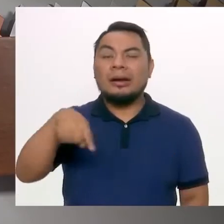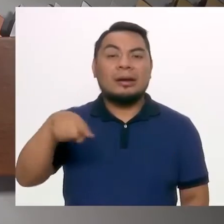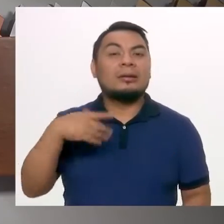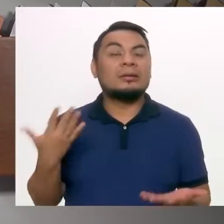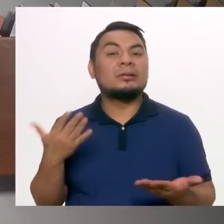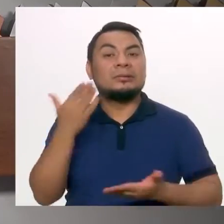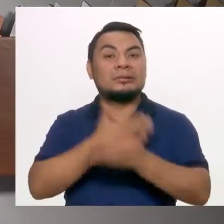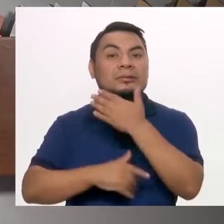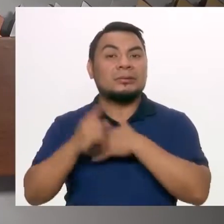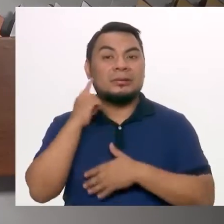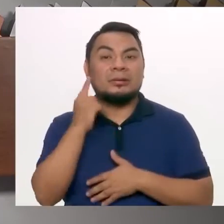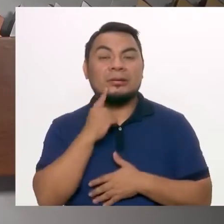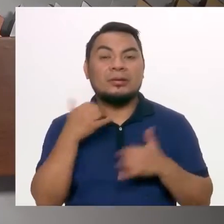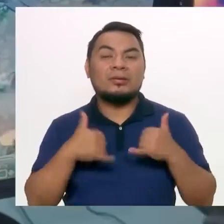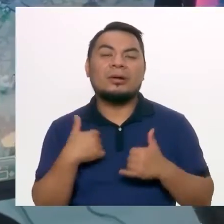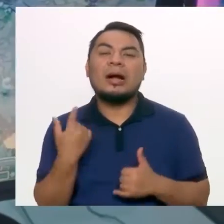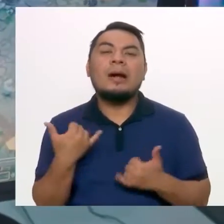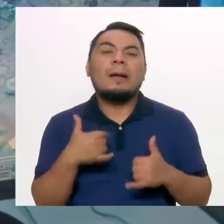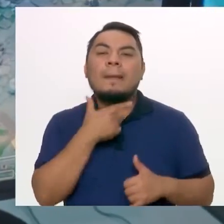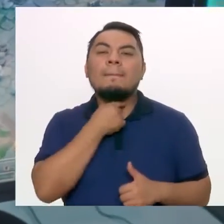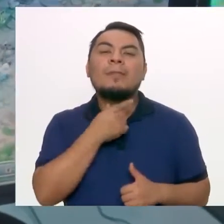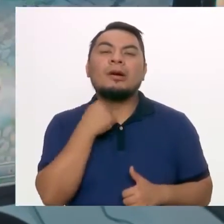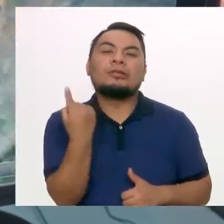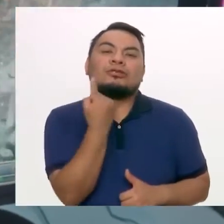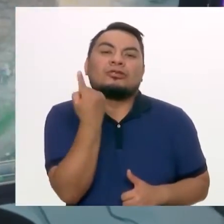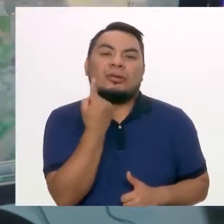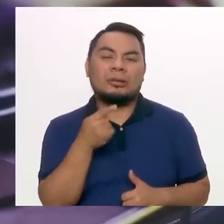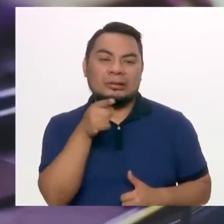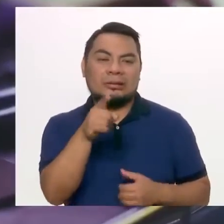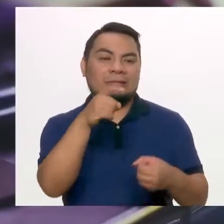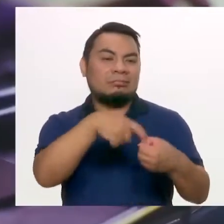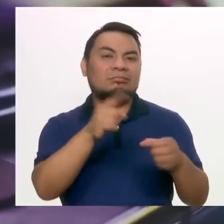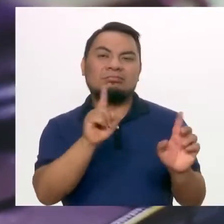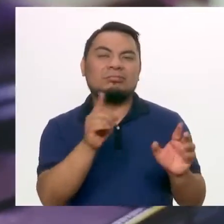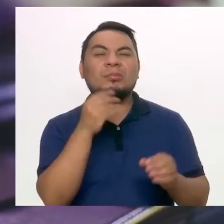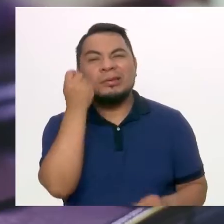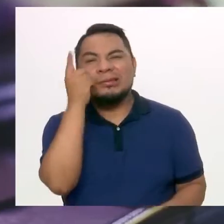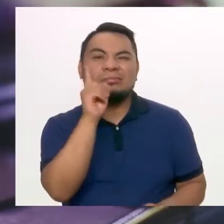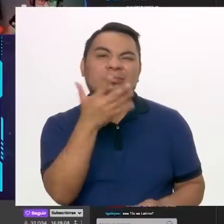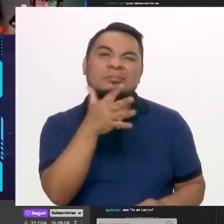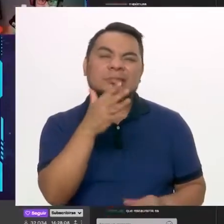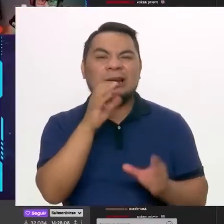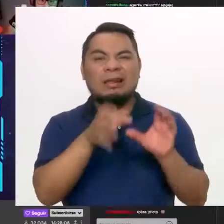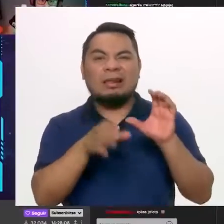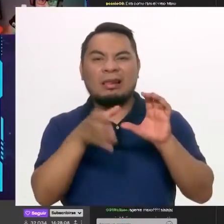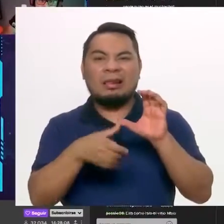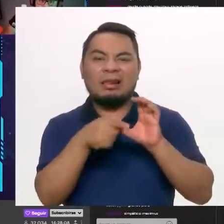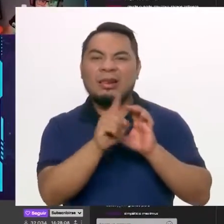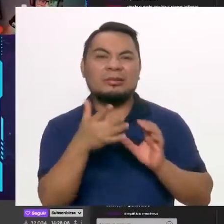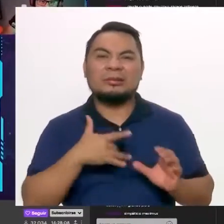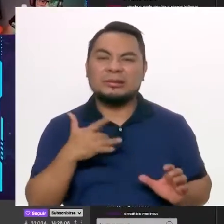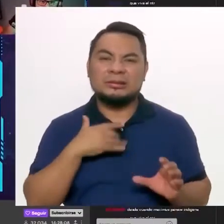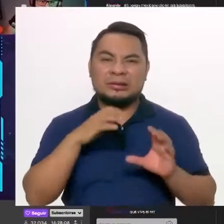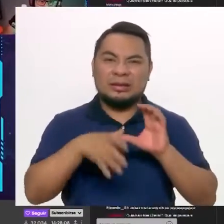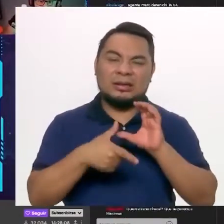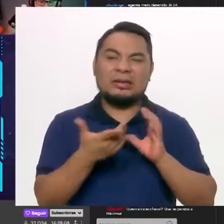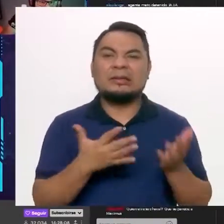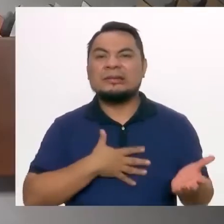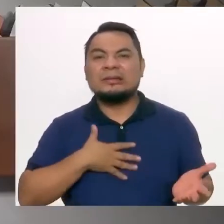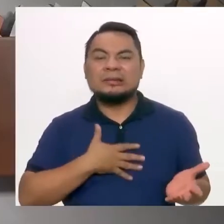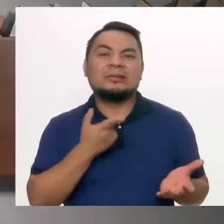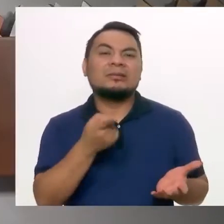muchos gamers con discapacidad auditiva prefieren jugar solos y privarse de estas situaciones de socialización porque no se sienten